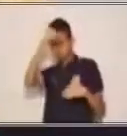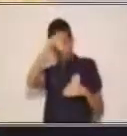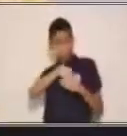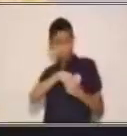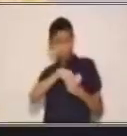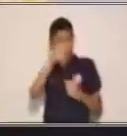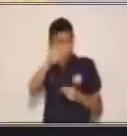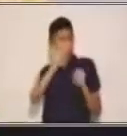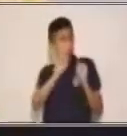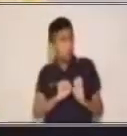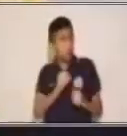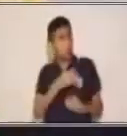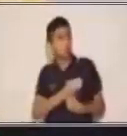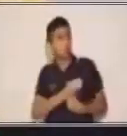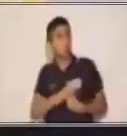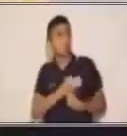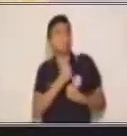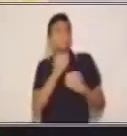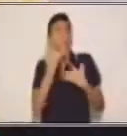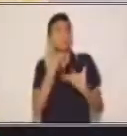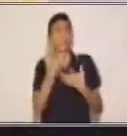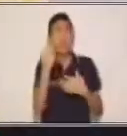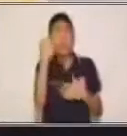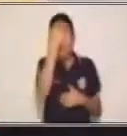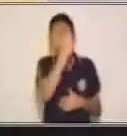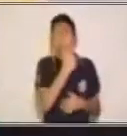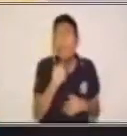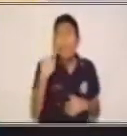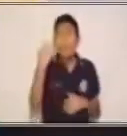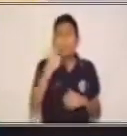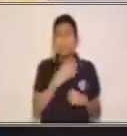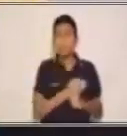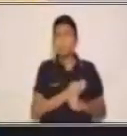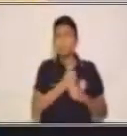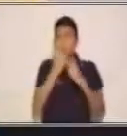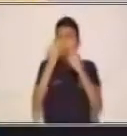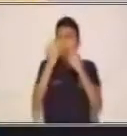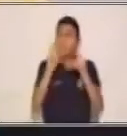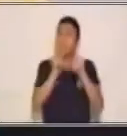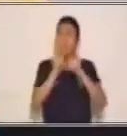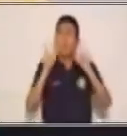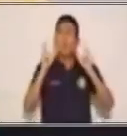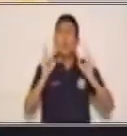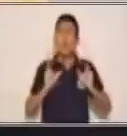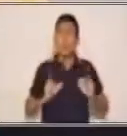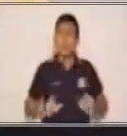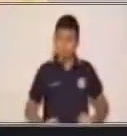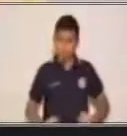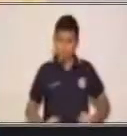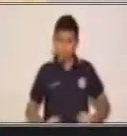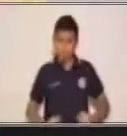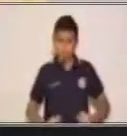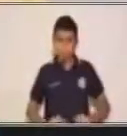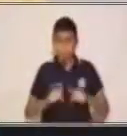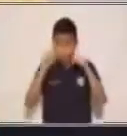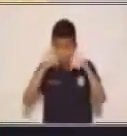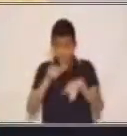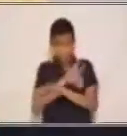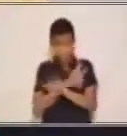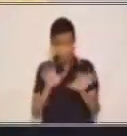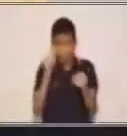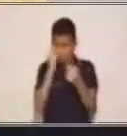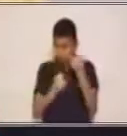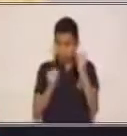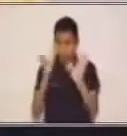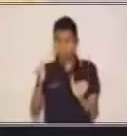expresar no solo en tu rostro, sino que con todo tu cuerpo. Muy bien. Entonces, terminamos con estas